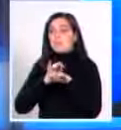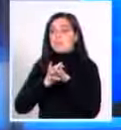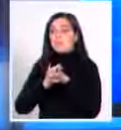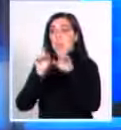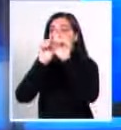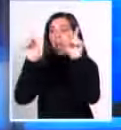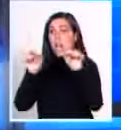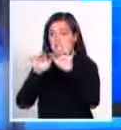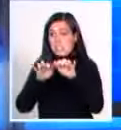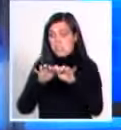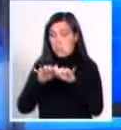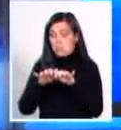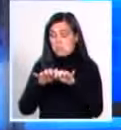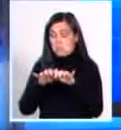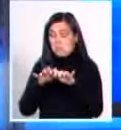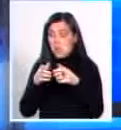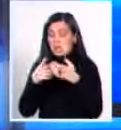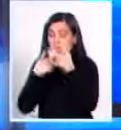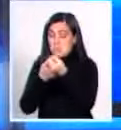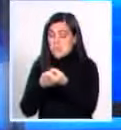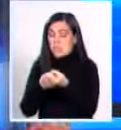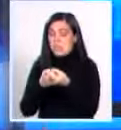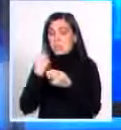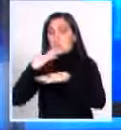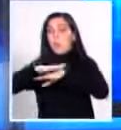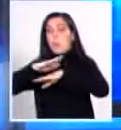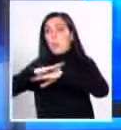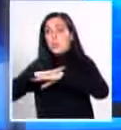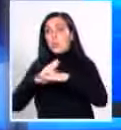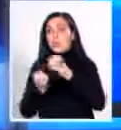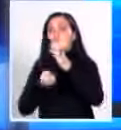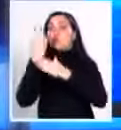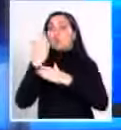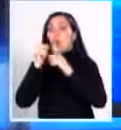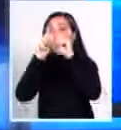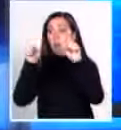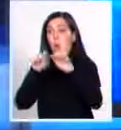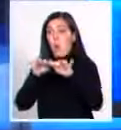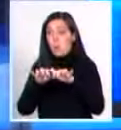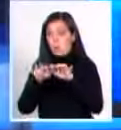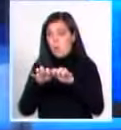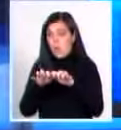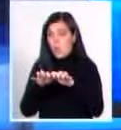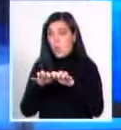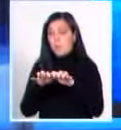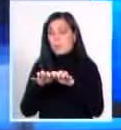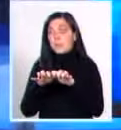departamento. ¿Qué? Porque llegué allá en el momento que apareció la PC, en el 71.